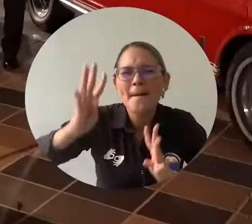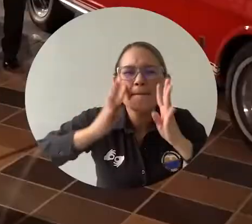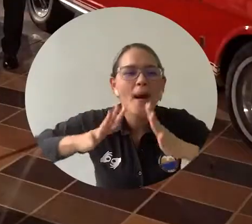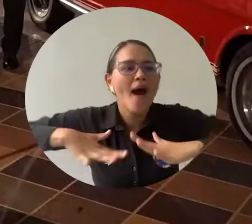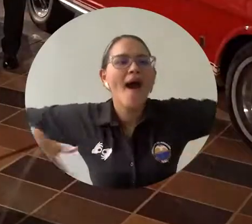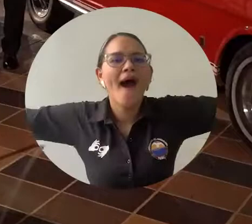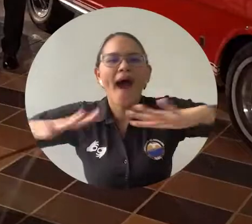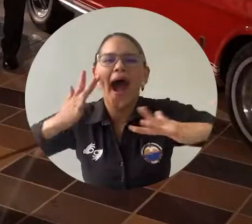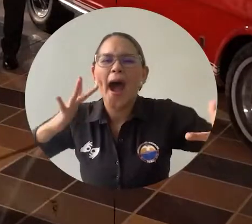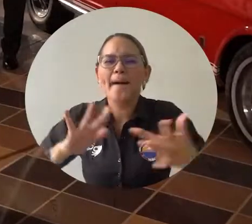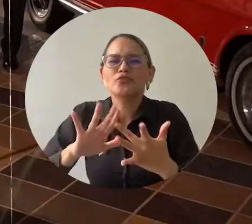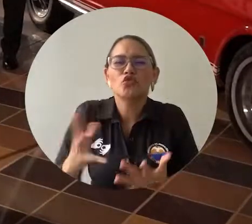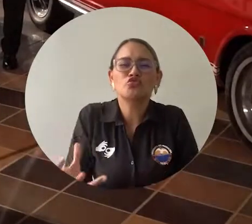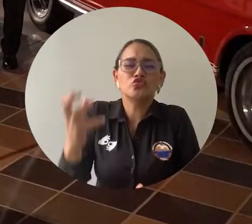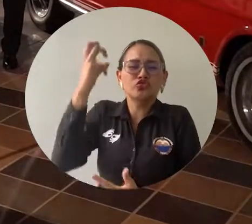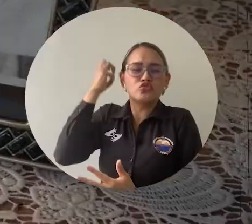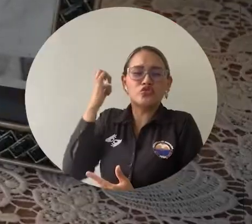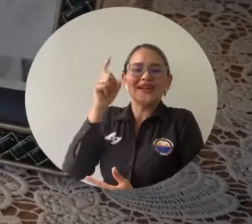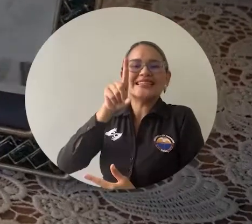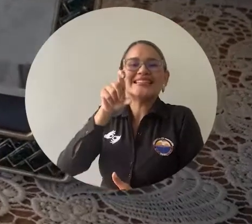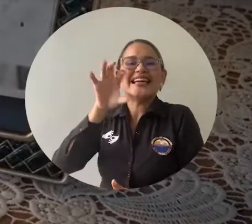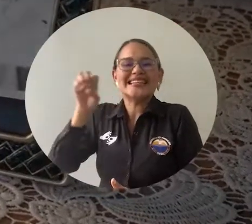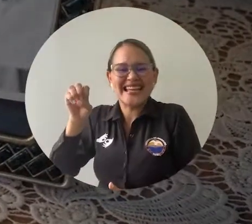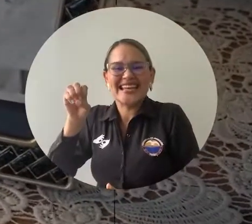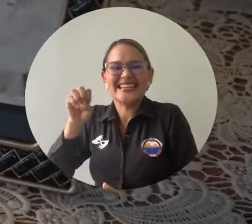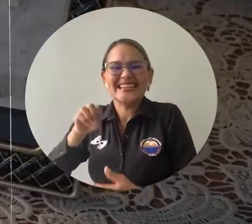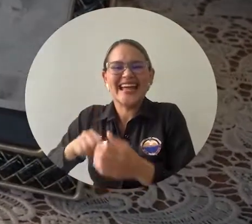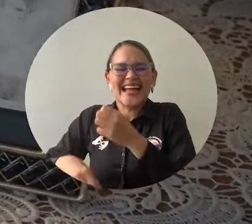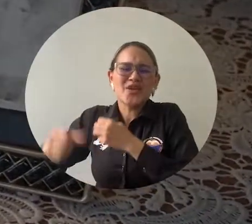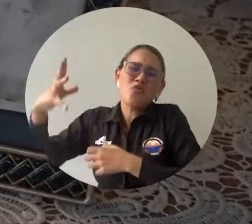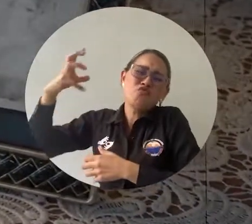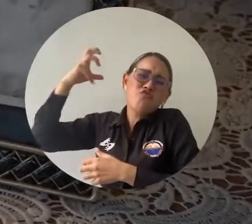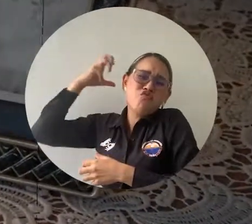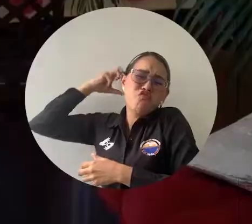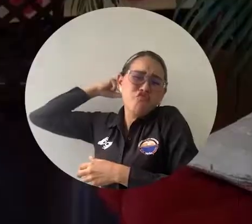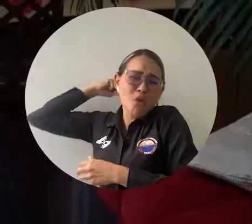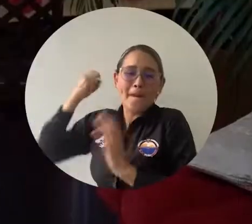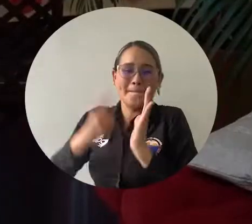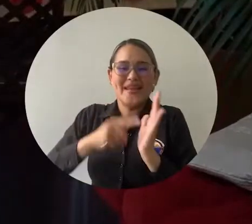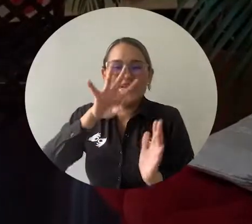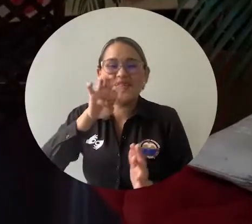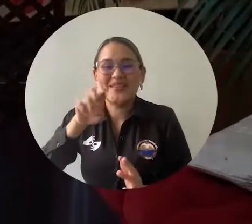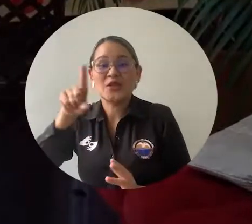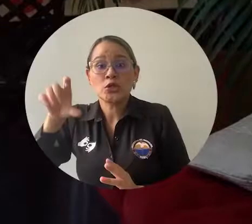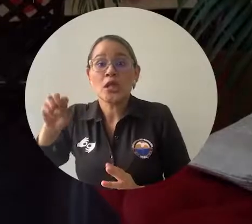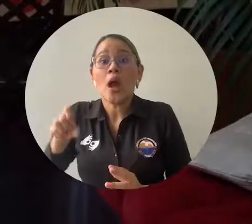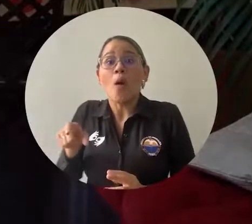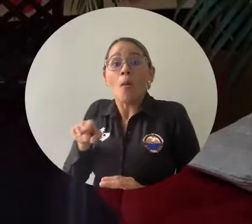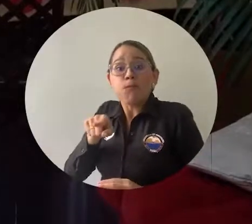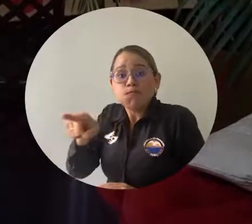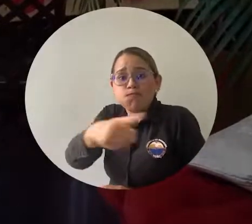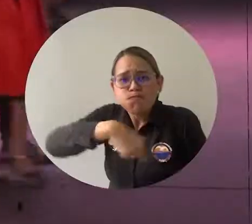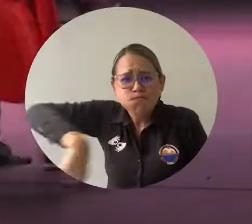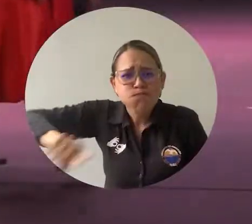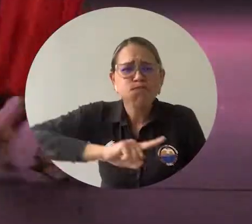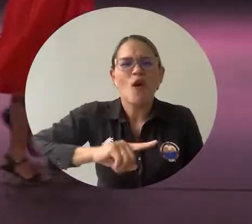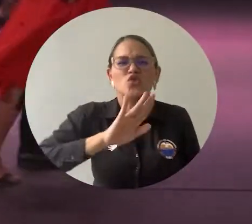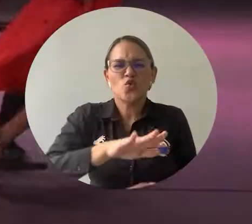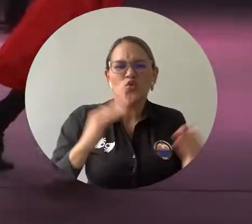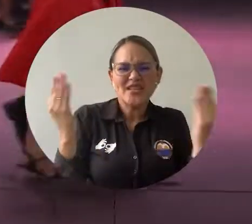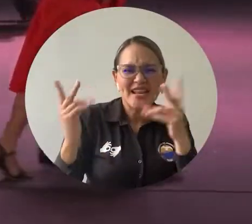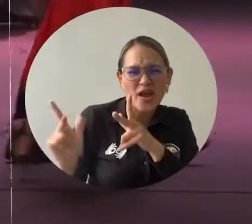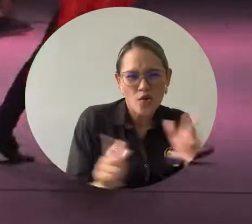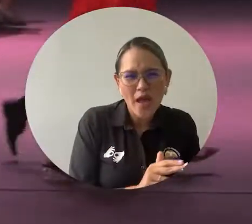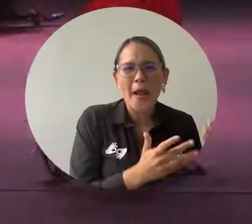década de los 60's gracias al apoyo del programa de cine y audiovisuales y la participación de docentes que realizaron